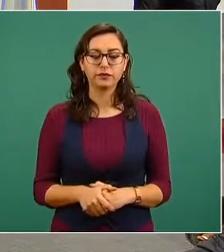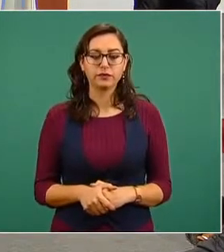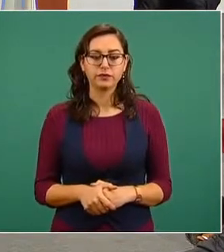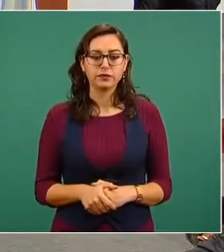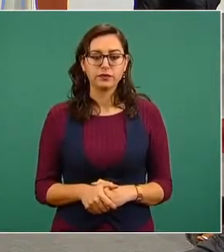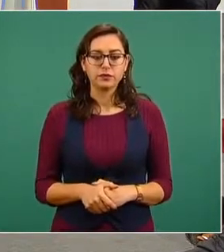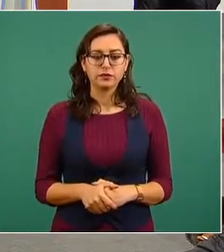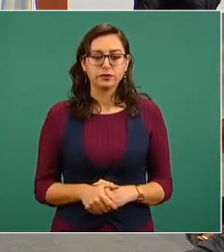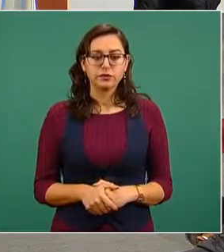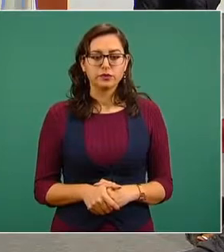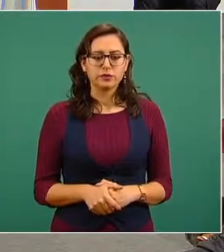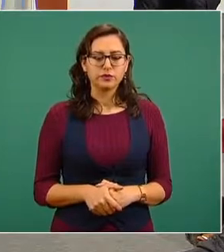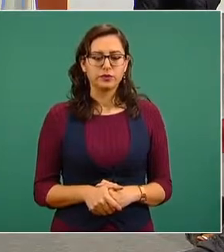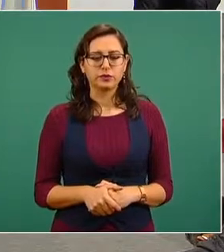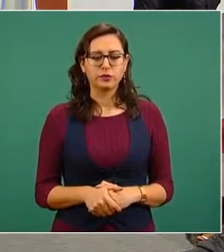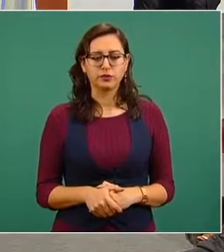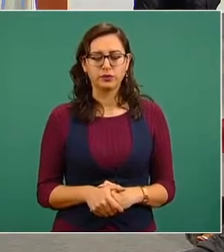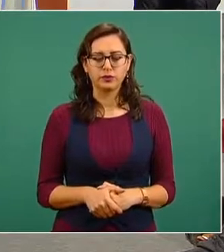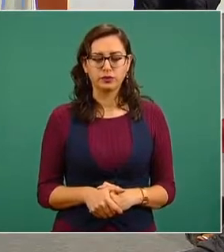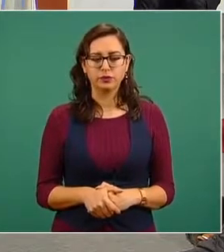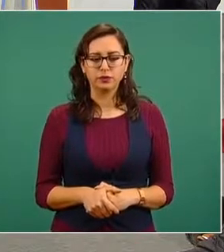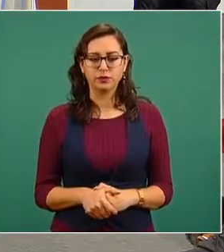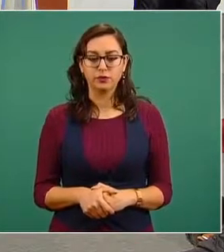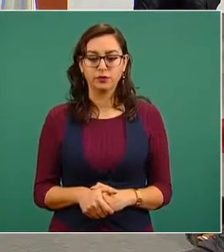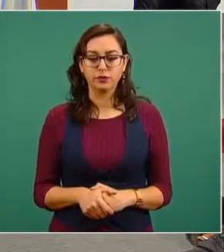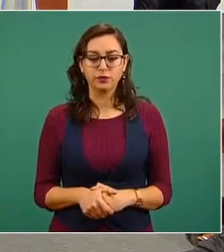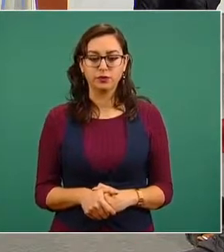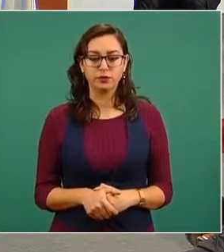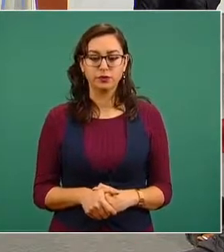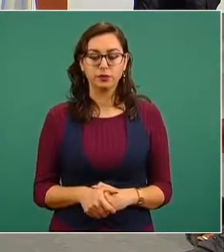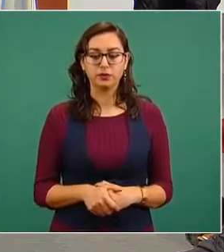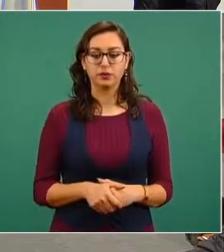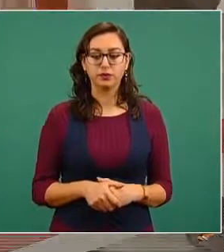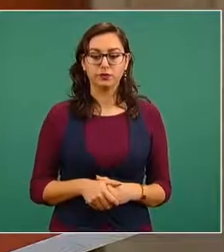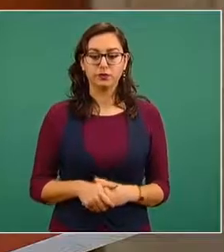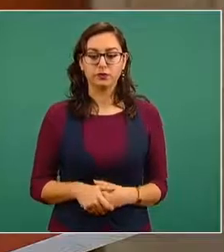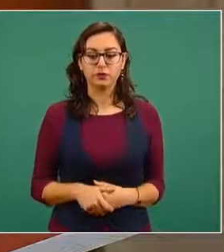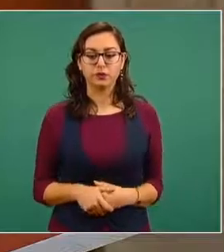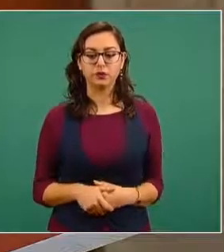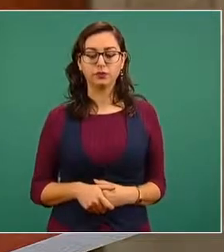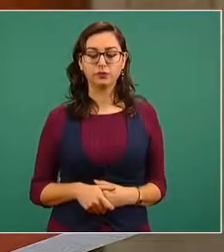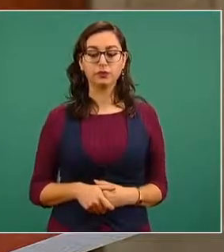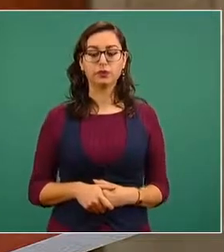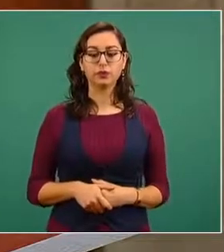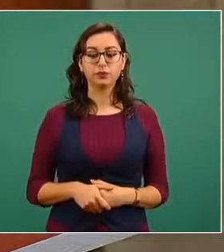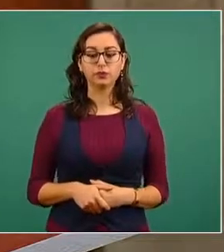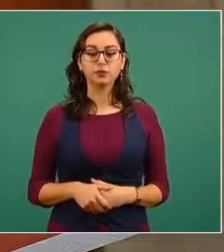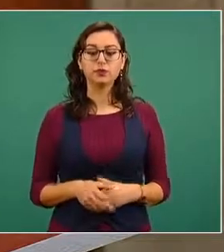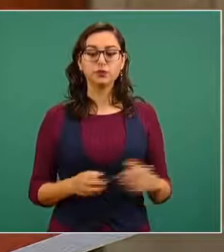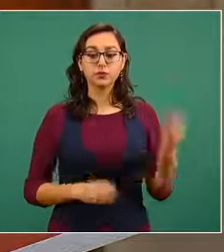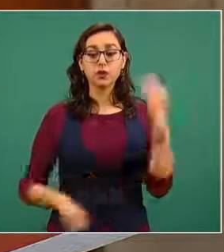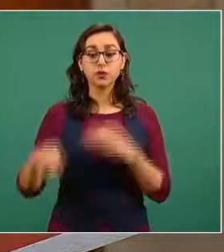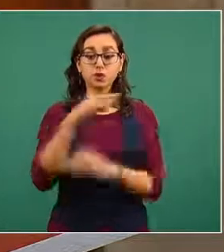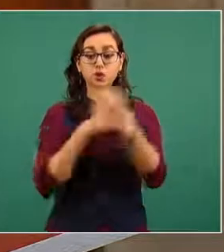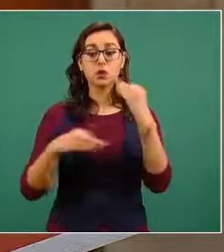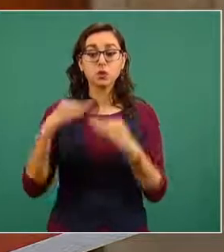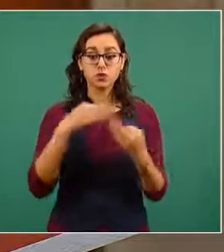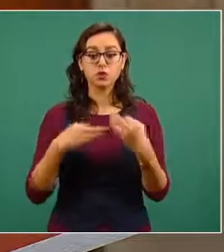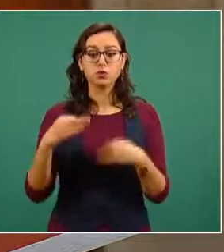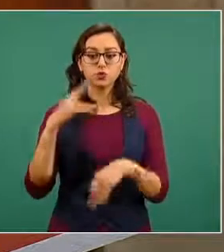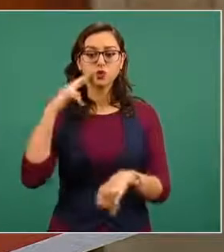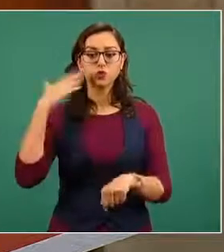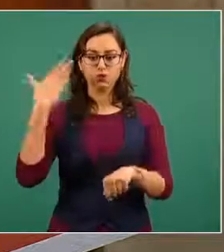y todos tenemos que actuar con responsabilidad y esperar